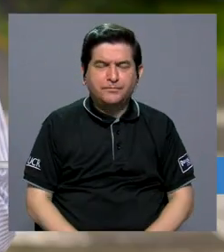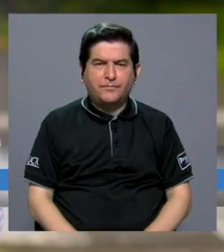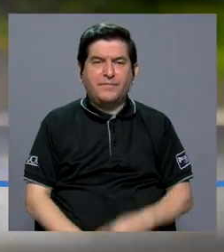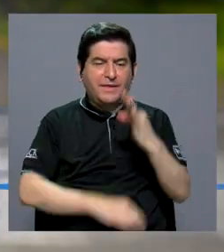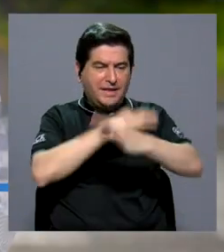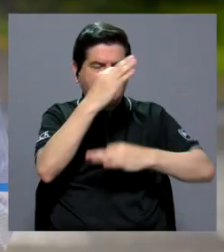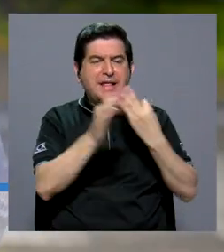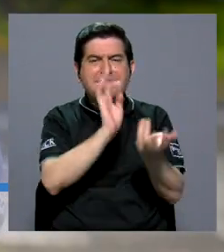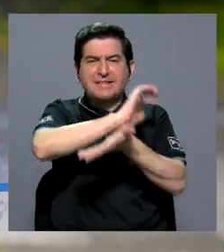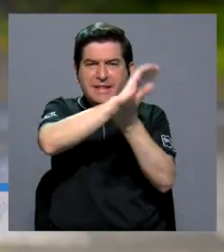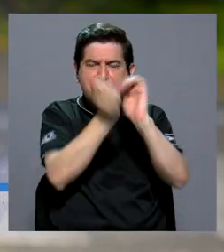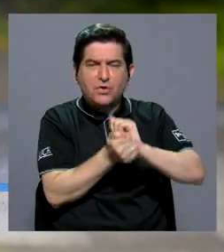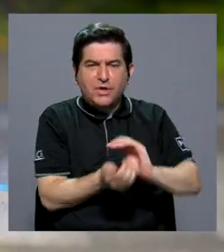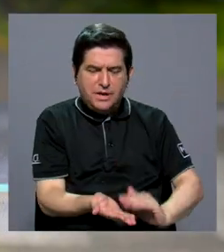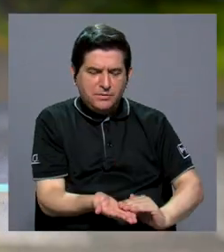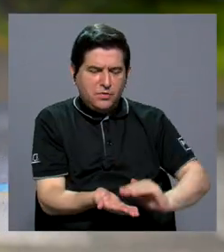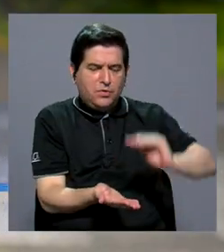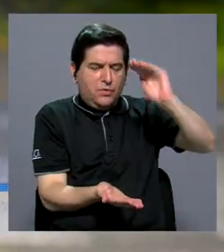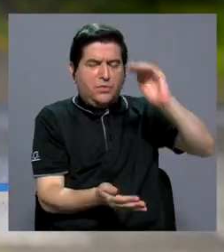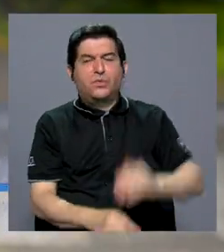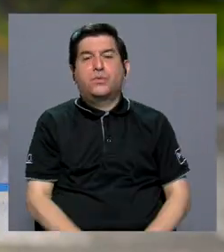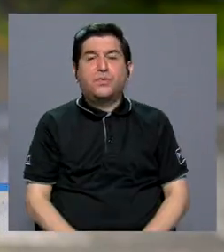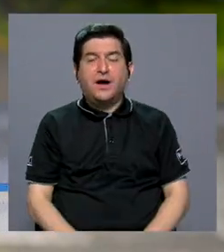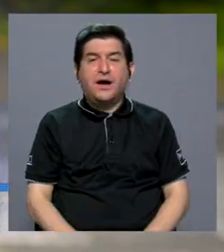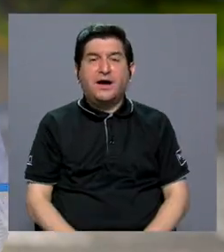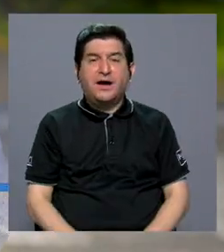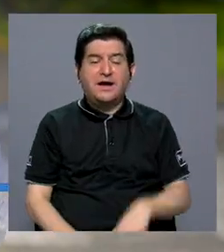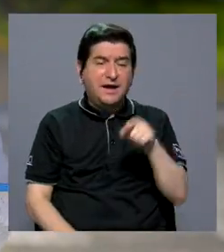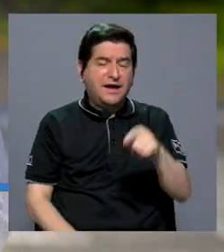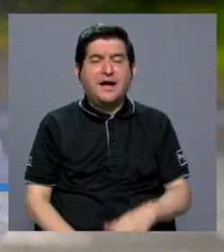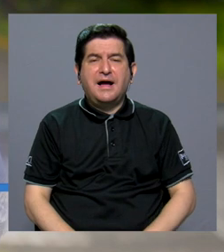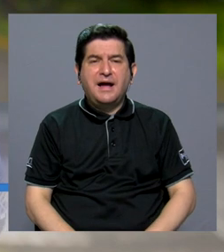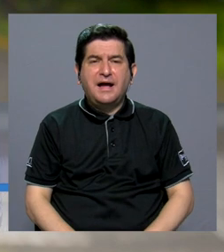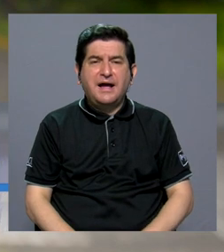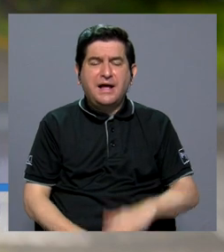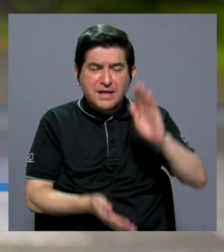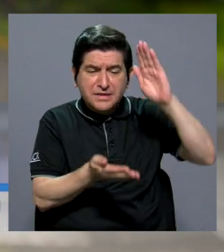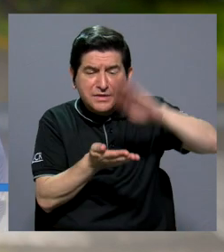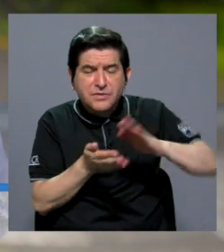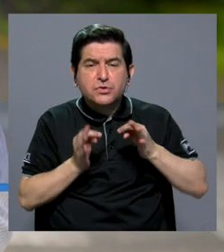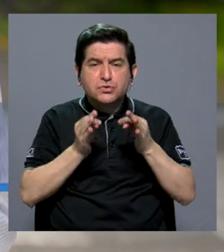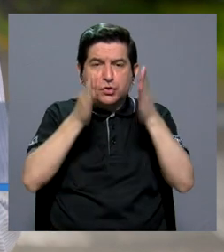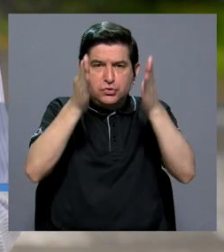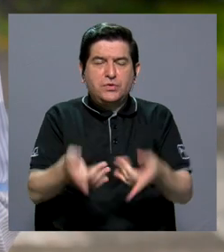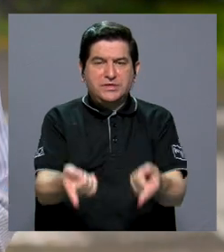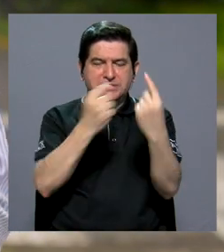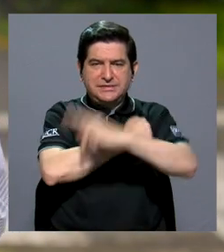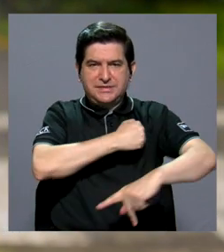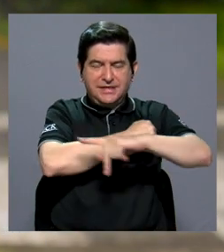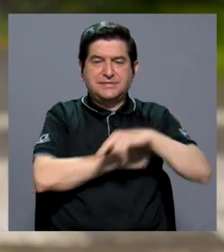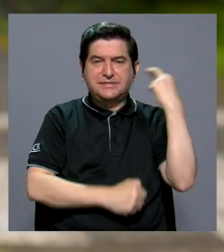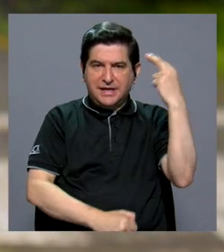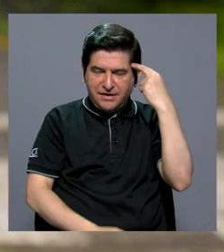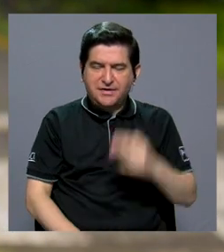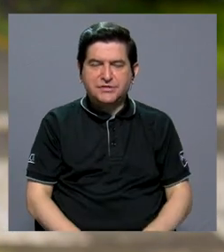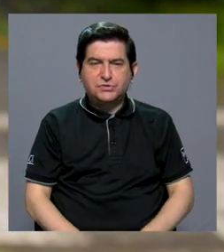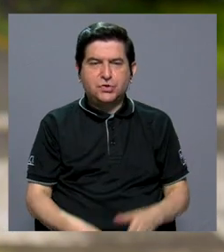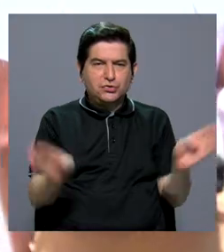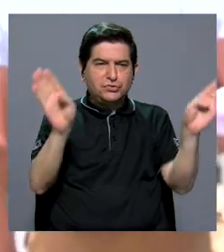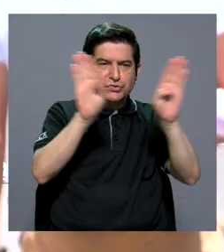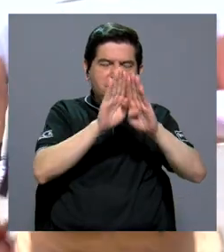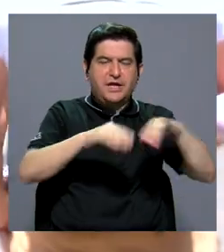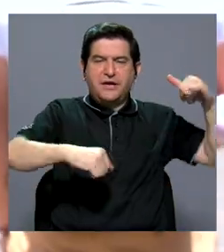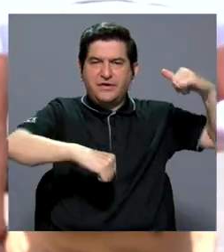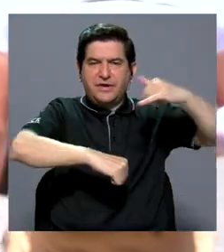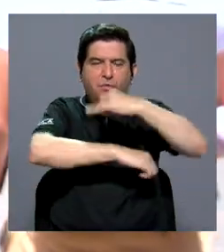el tipo de cambio se vio incrementado porque se dio la reducción de turistas que ingresaron al país. Esto porque se dieron